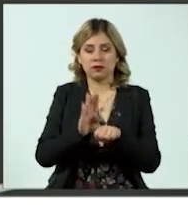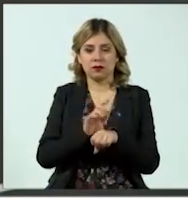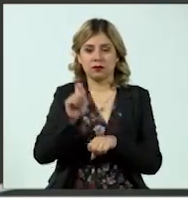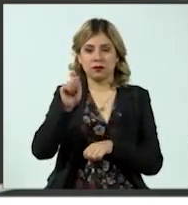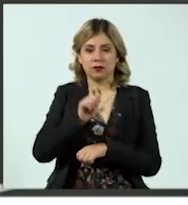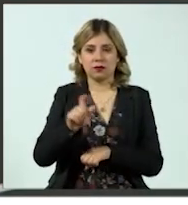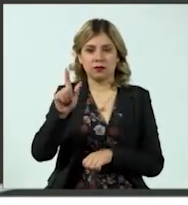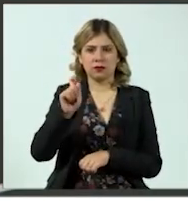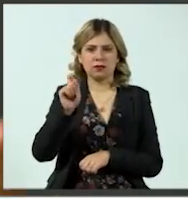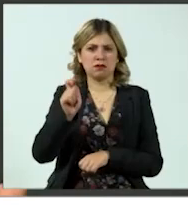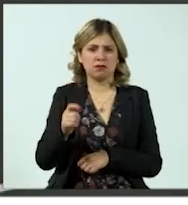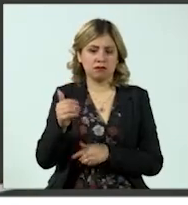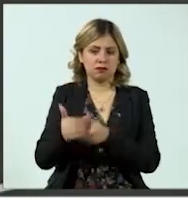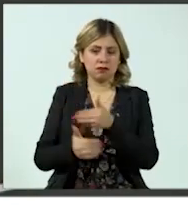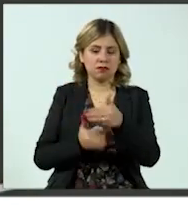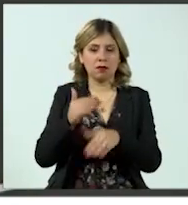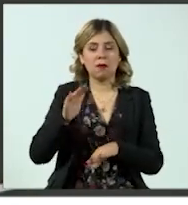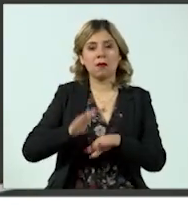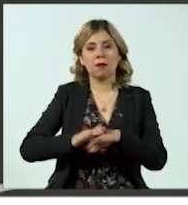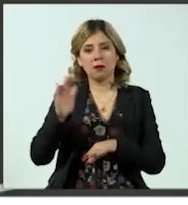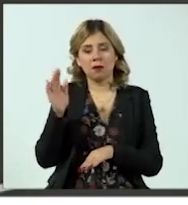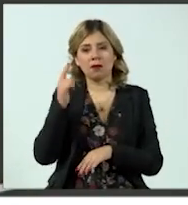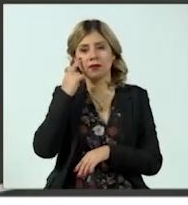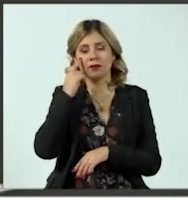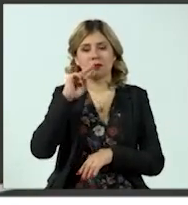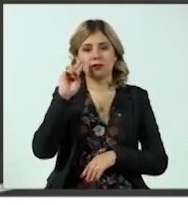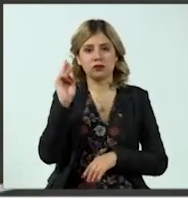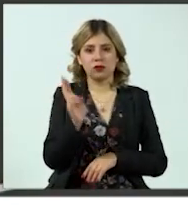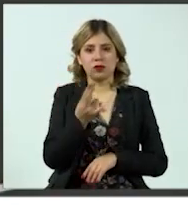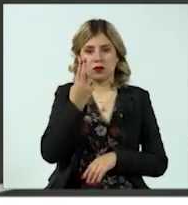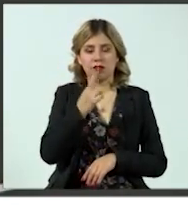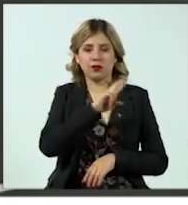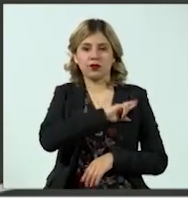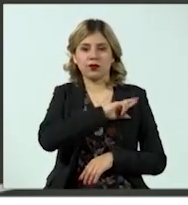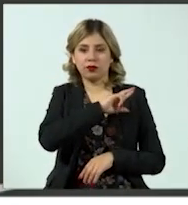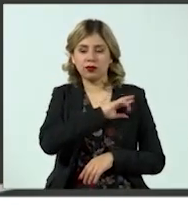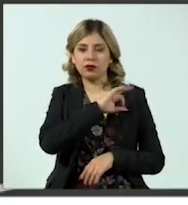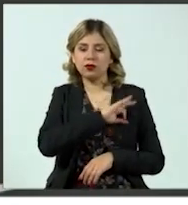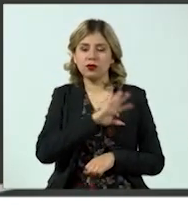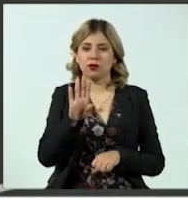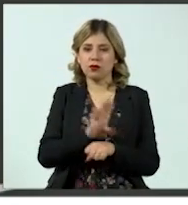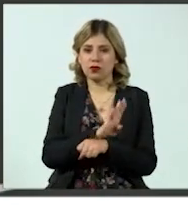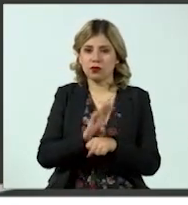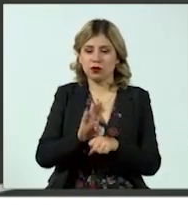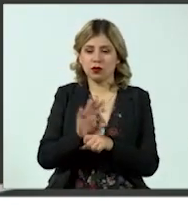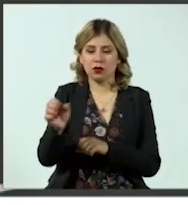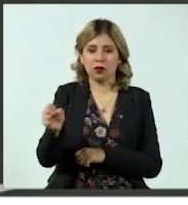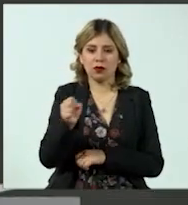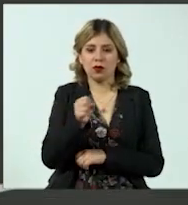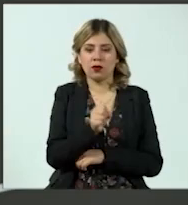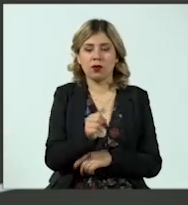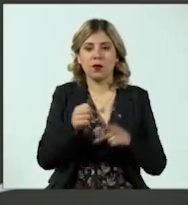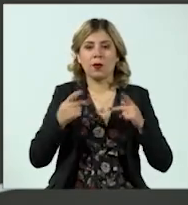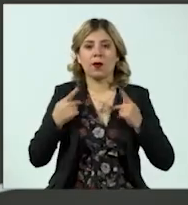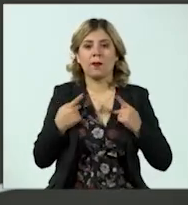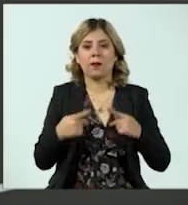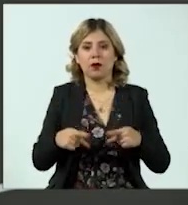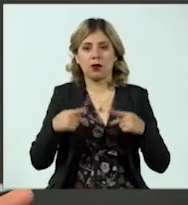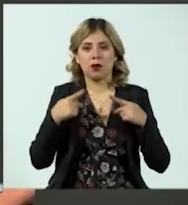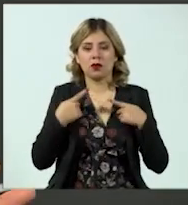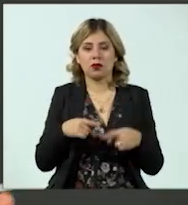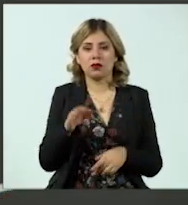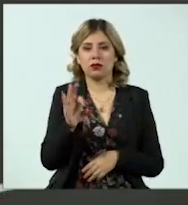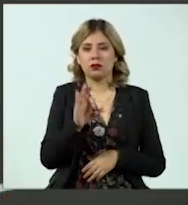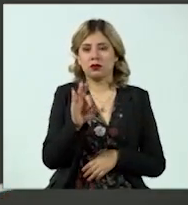Es aglutinar a la mayor parte de las universidades privadas que puedan dar cabida en su matrícula a personas que por